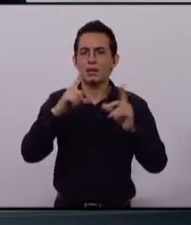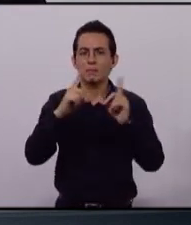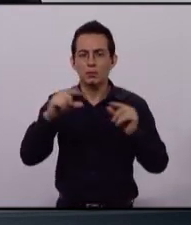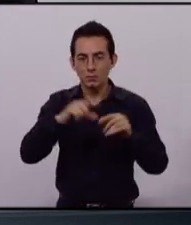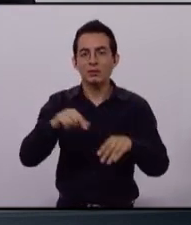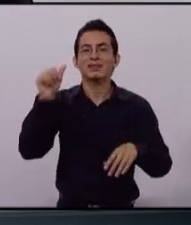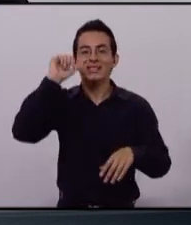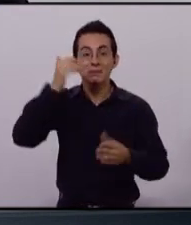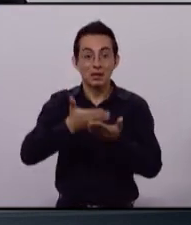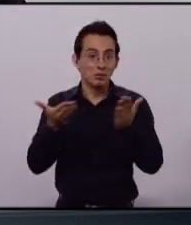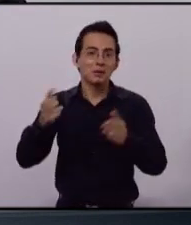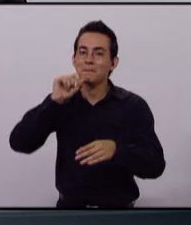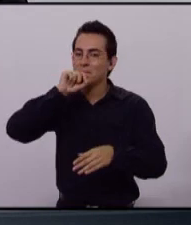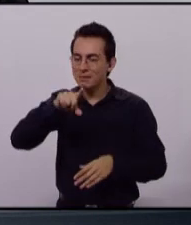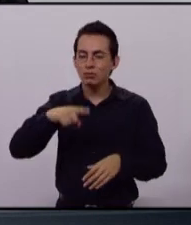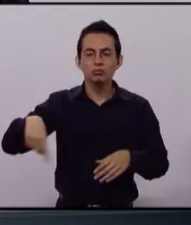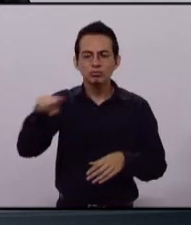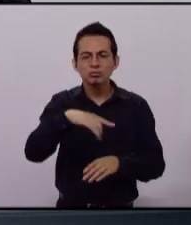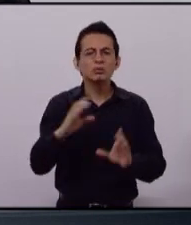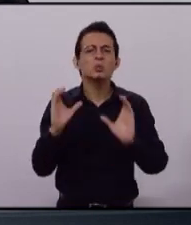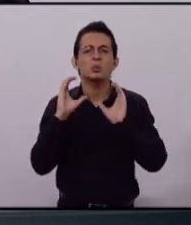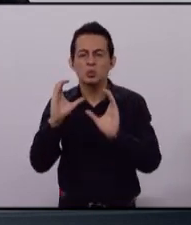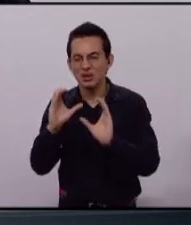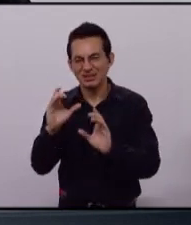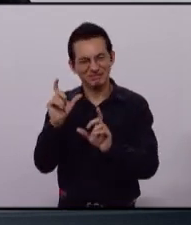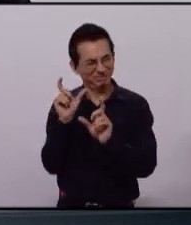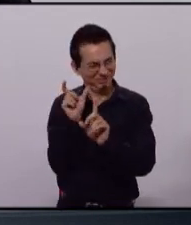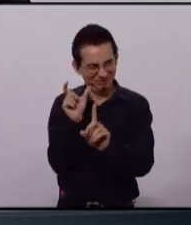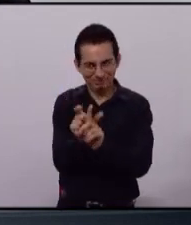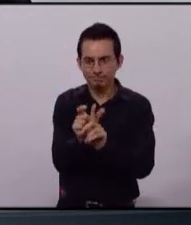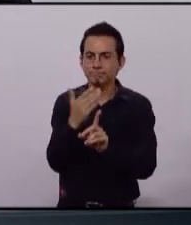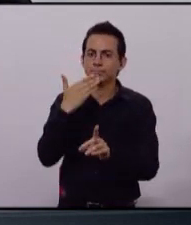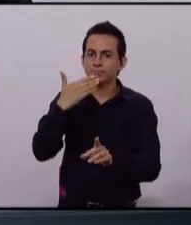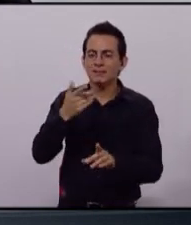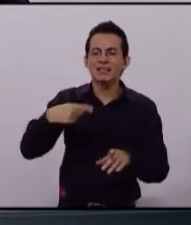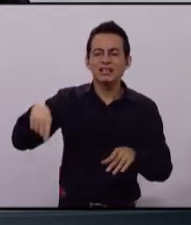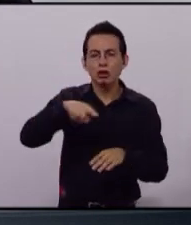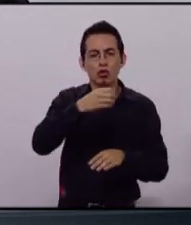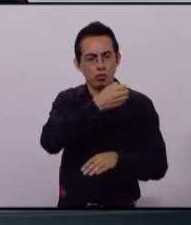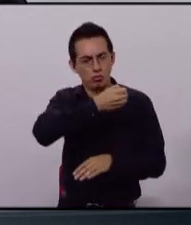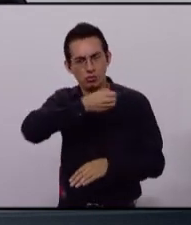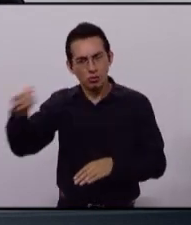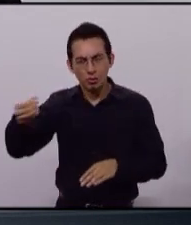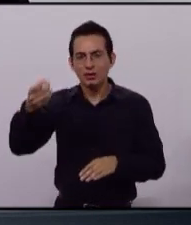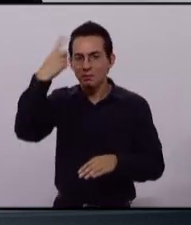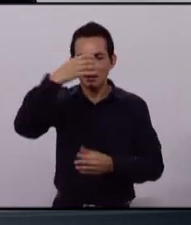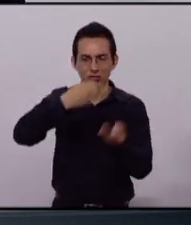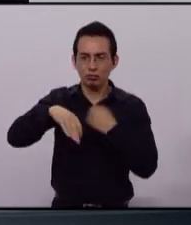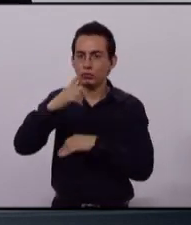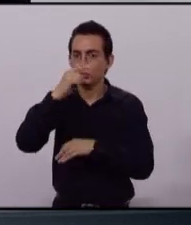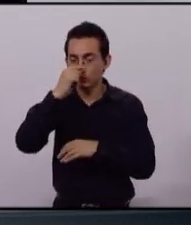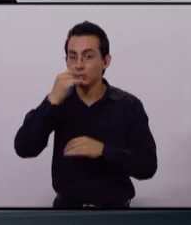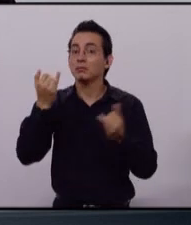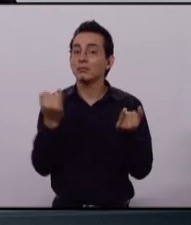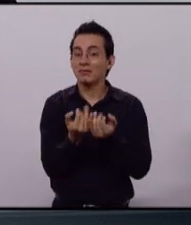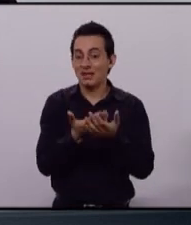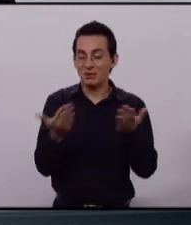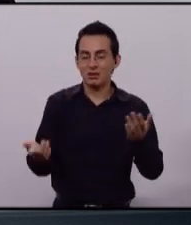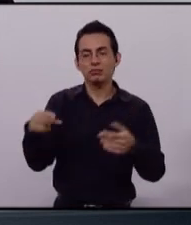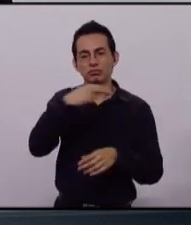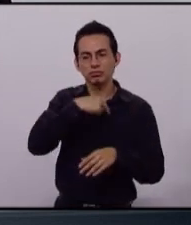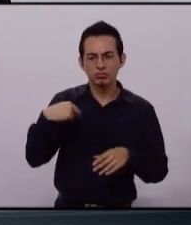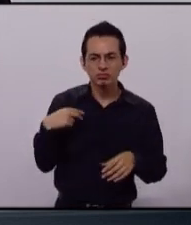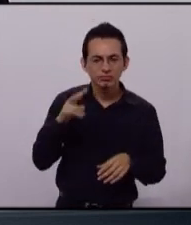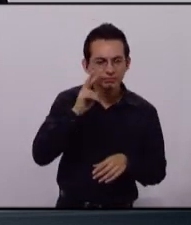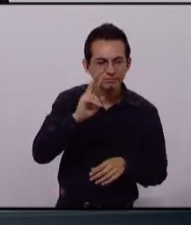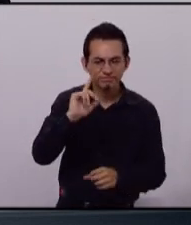Vamos a poner estricto cuidado en la disciplina, en la coordinación y en la capacitación permanente de los policías. Evitaremos a toda